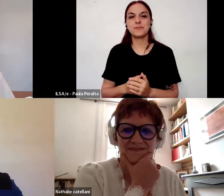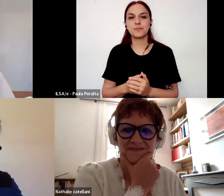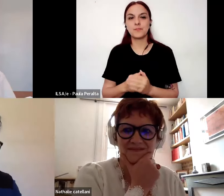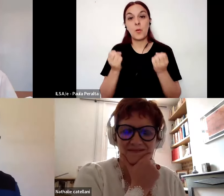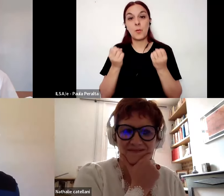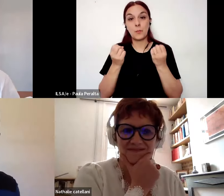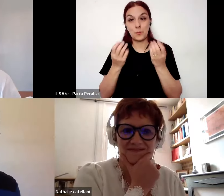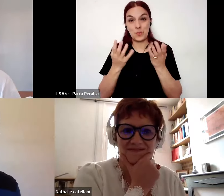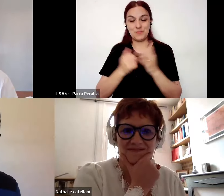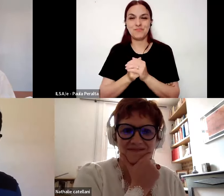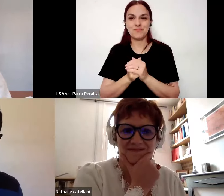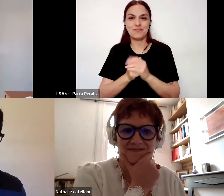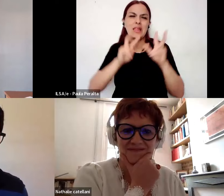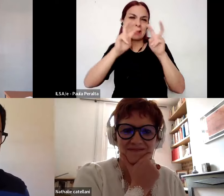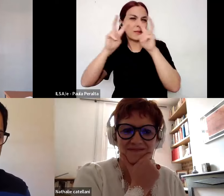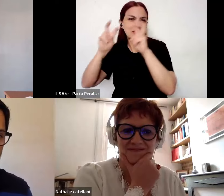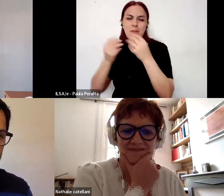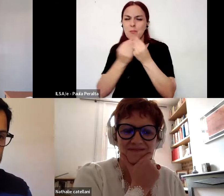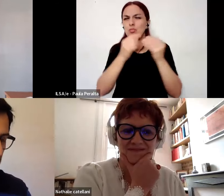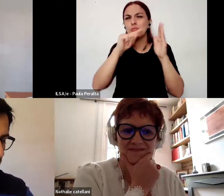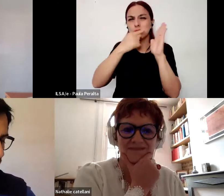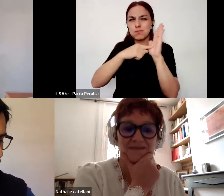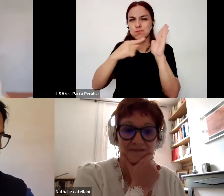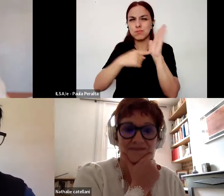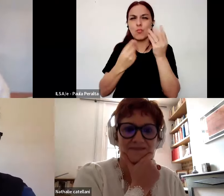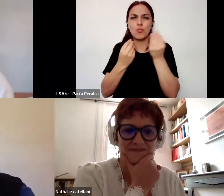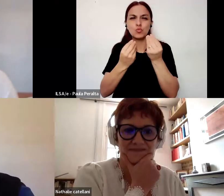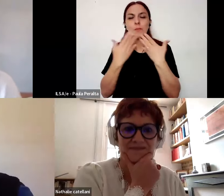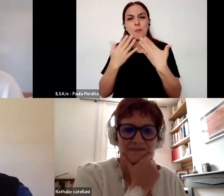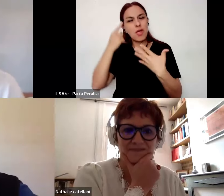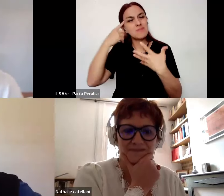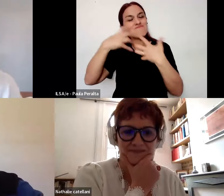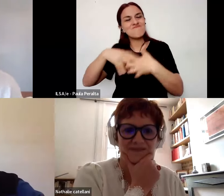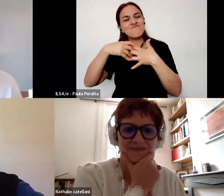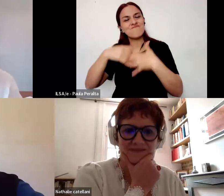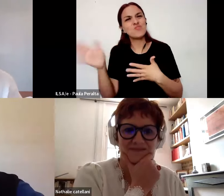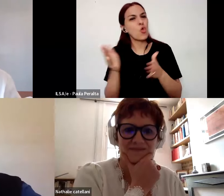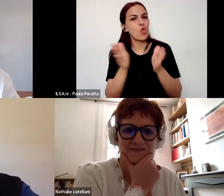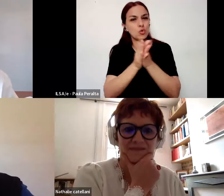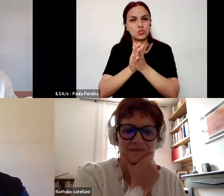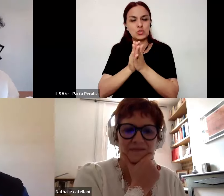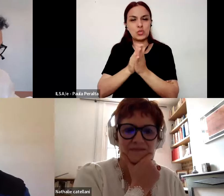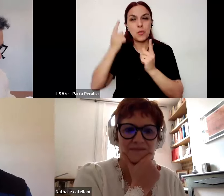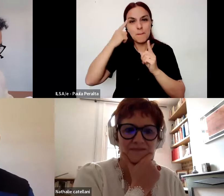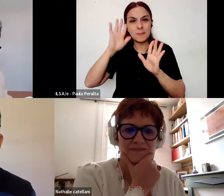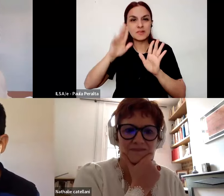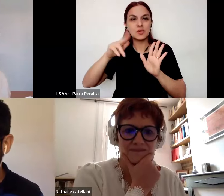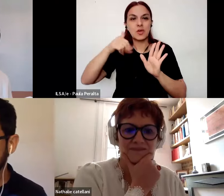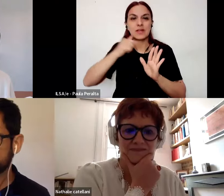muchos temas y muchos ejes para pensar en conjunto me parece que Natali